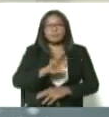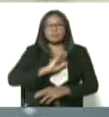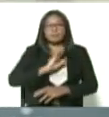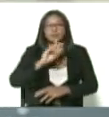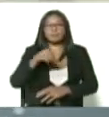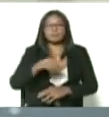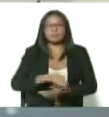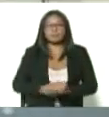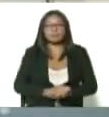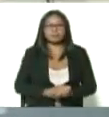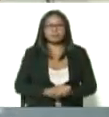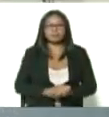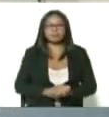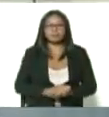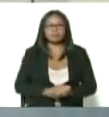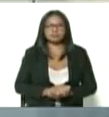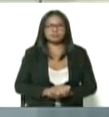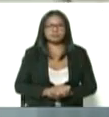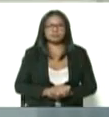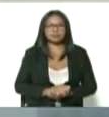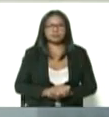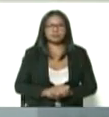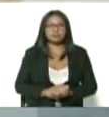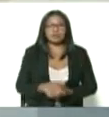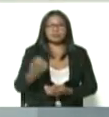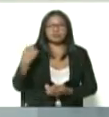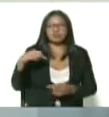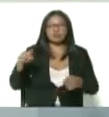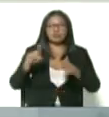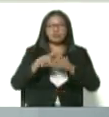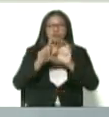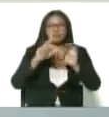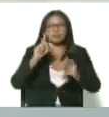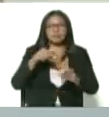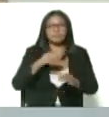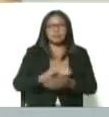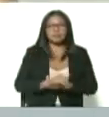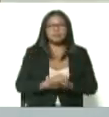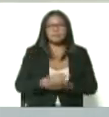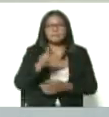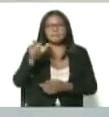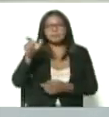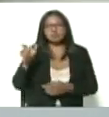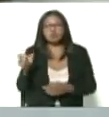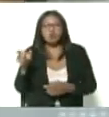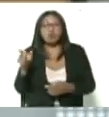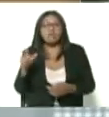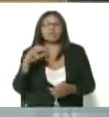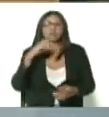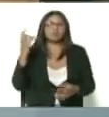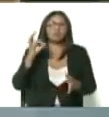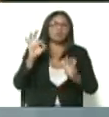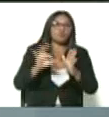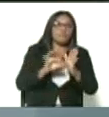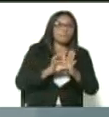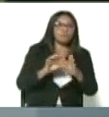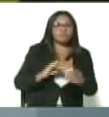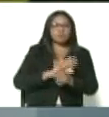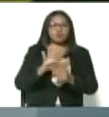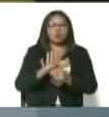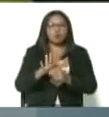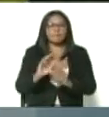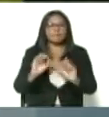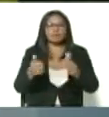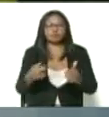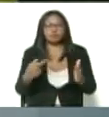de la ciudad capital que ha atendido gran cantidad de personas contagiadas de COVID-19 ya inició el proceso de